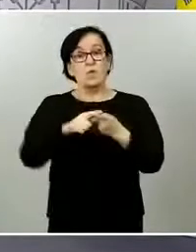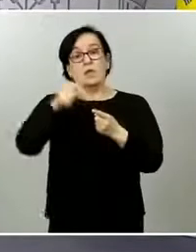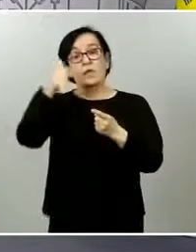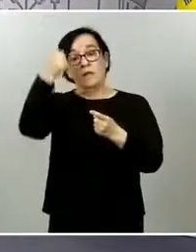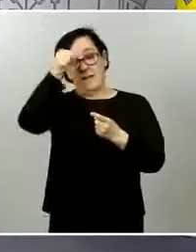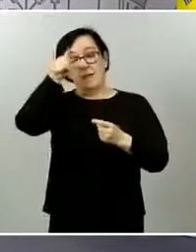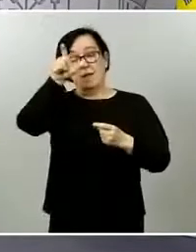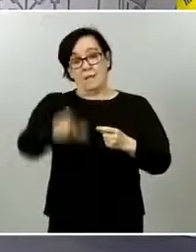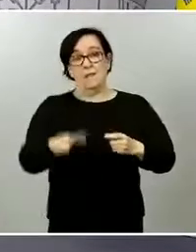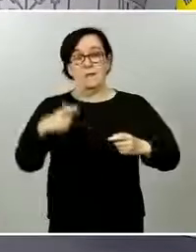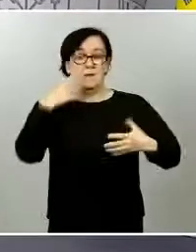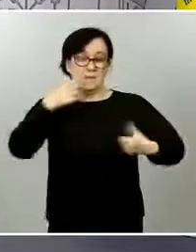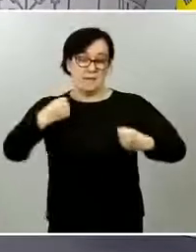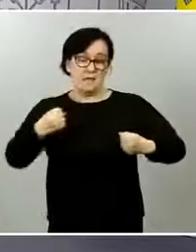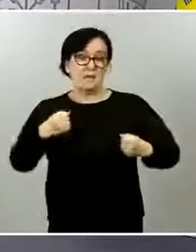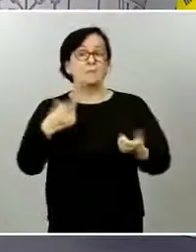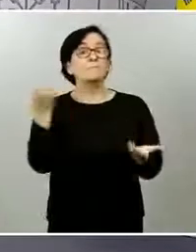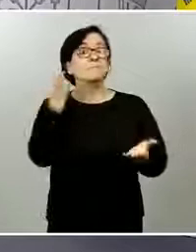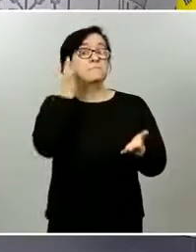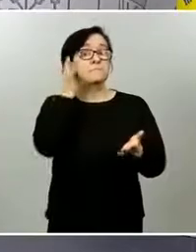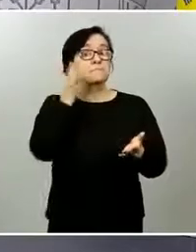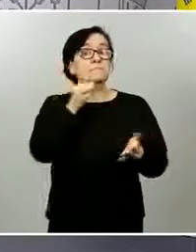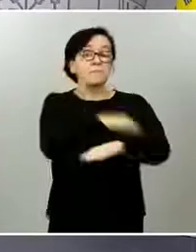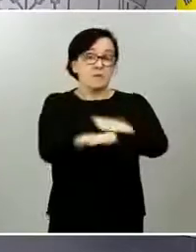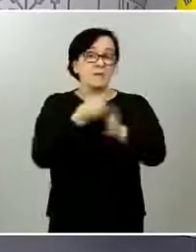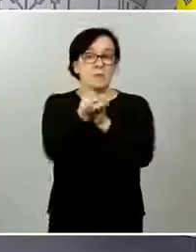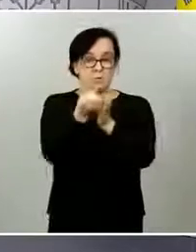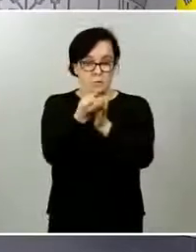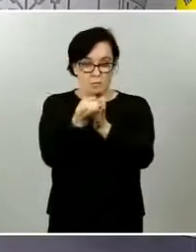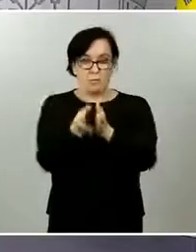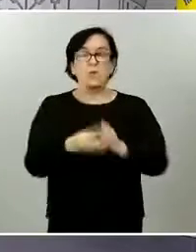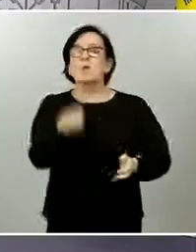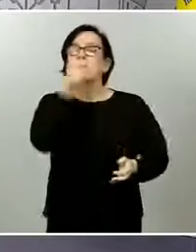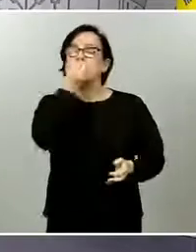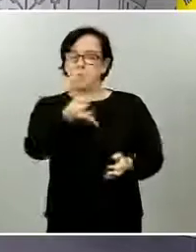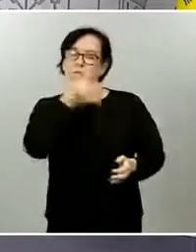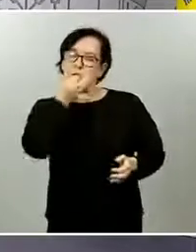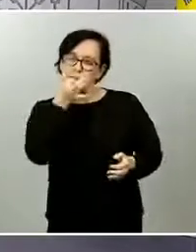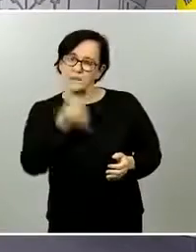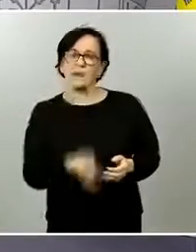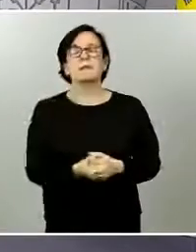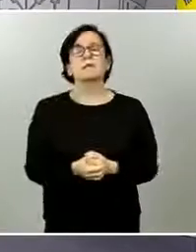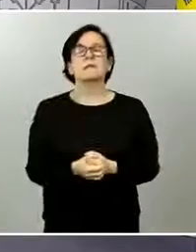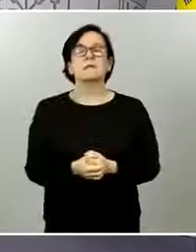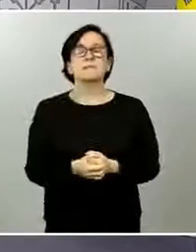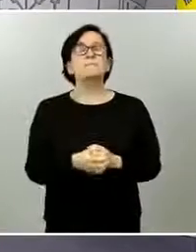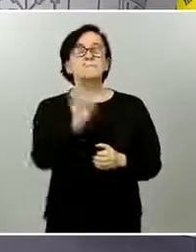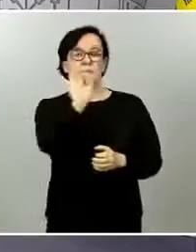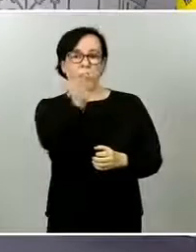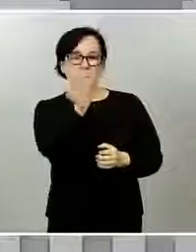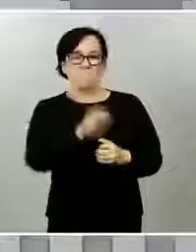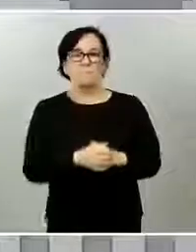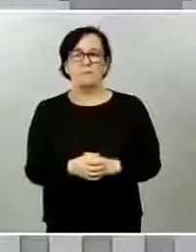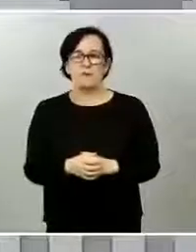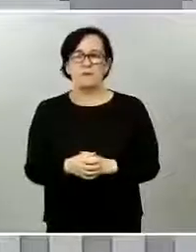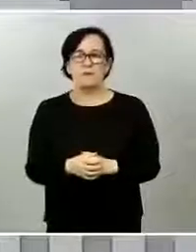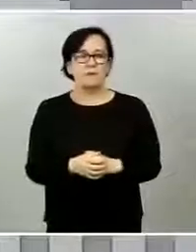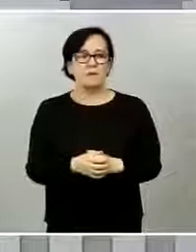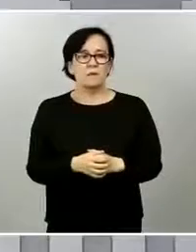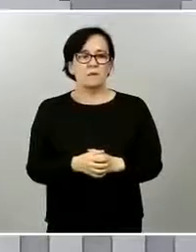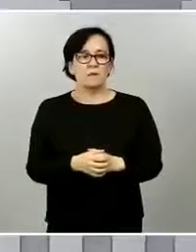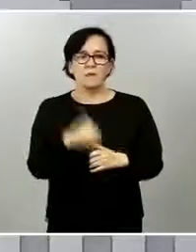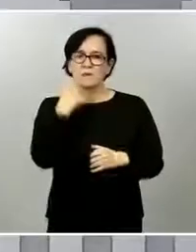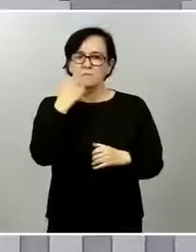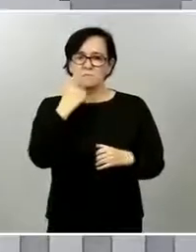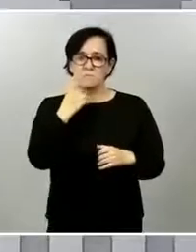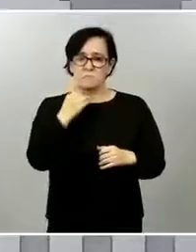Son las 2 y 32 minutos, una hora menos en Canarias. Comienza la anunciada rueda de prensa de la ministra portavoz, María Jesús Montero, y del ministro de Sanidad, Salvador Illa.